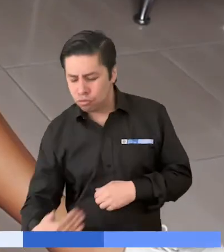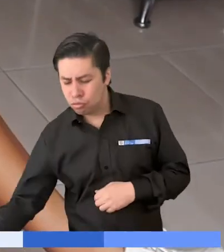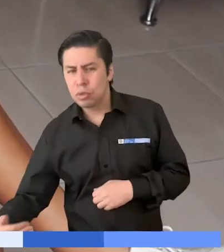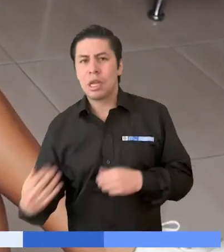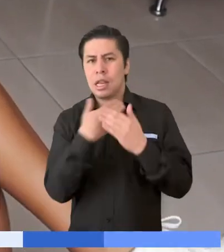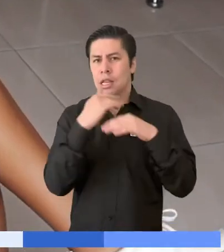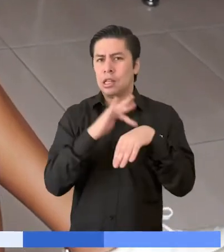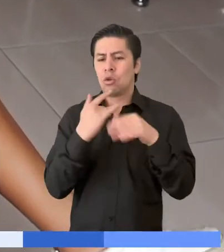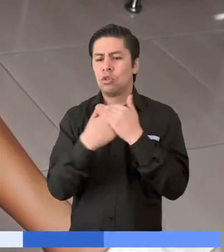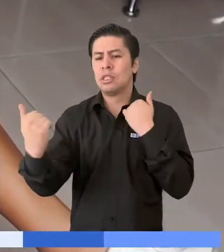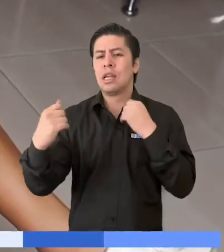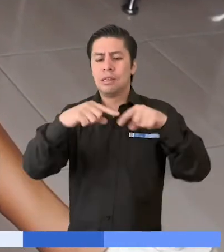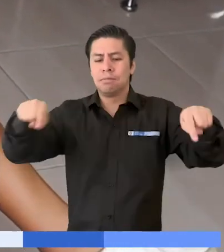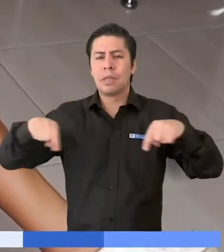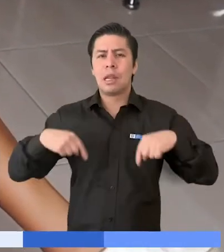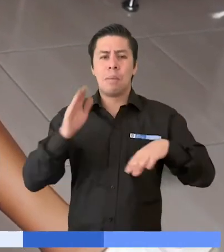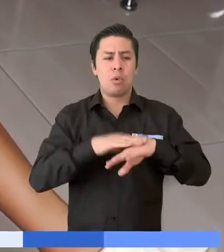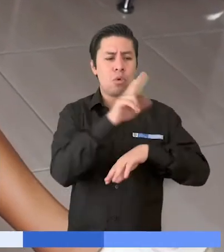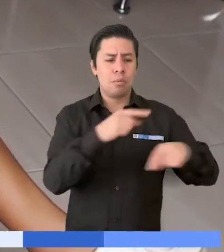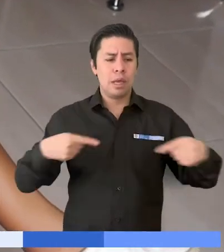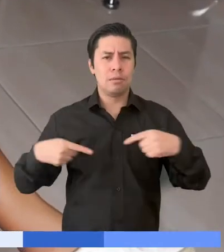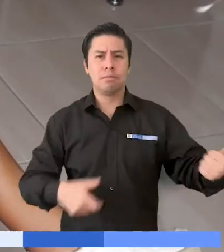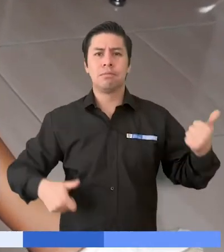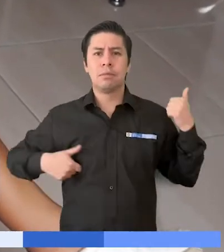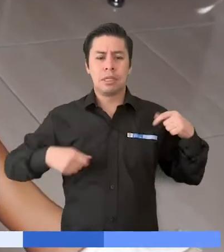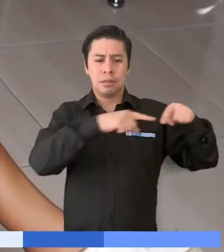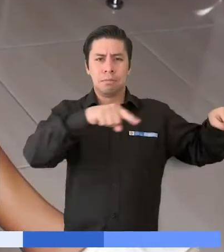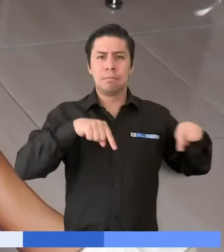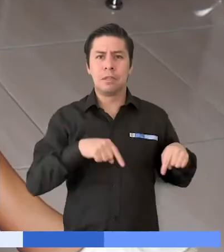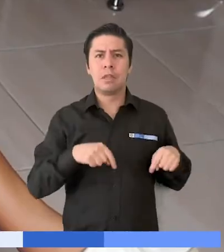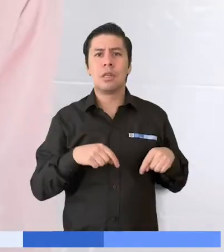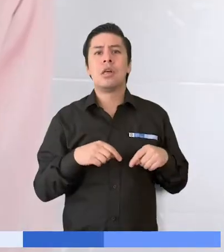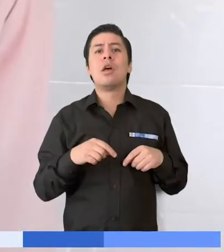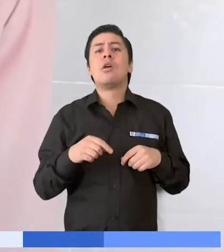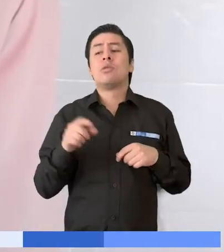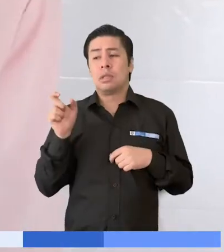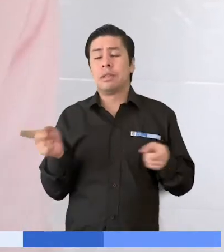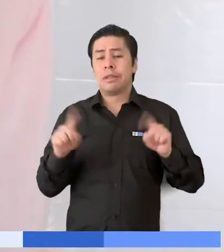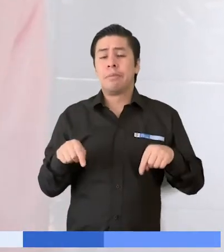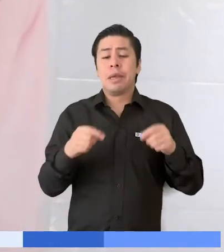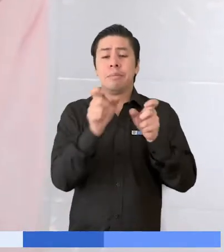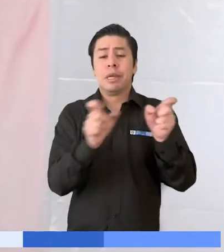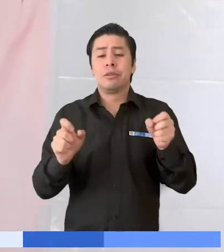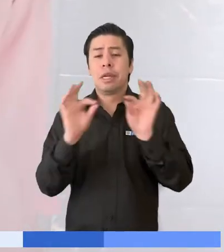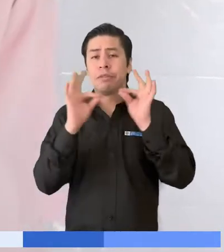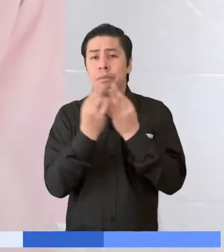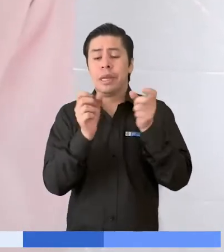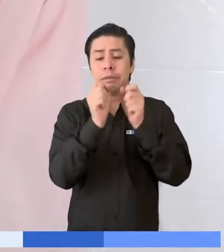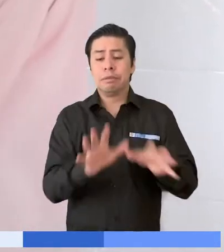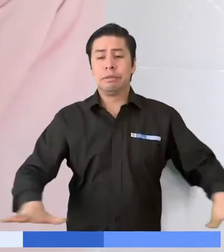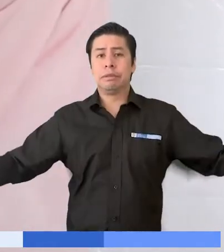a raíz del acoso que los grupos armados ocasionaban en la zona donde fueron desaparecidos varios de sus familiares